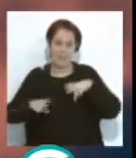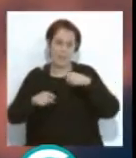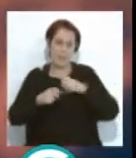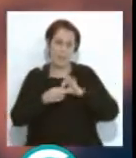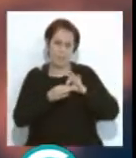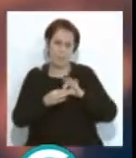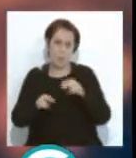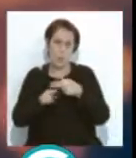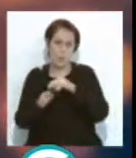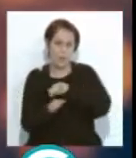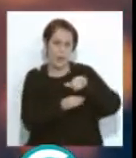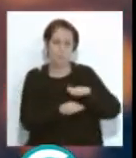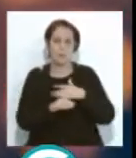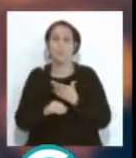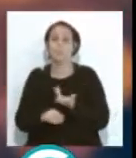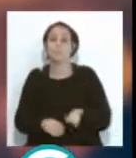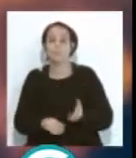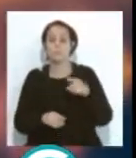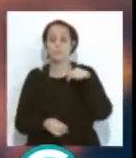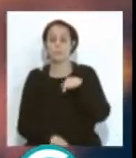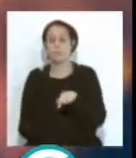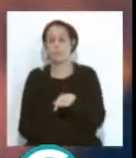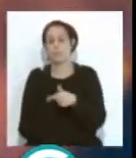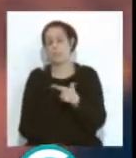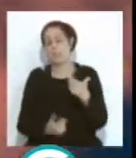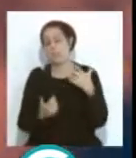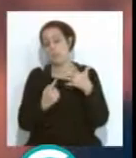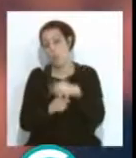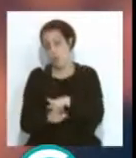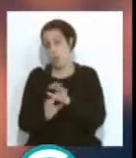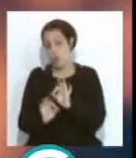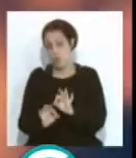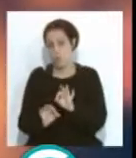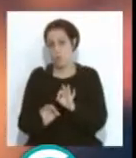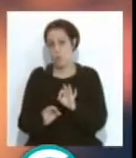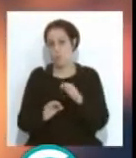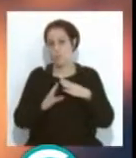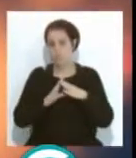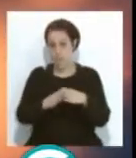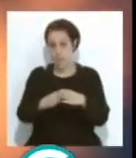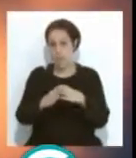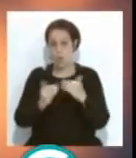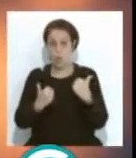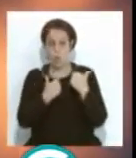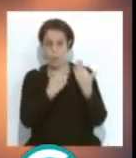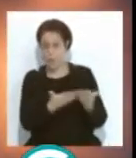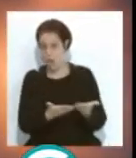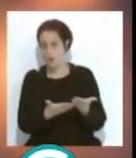pero para esa regeneración también los, en este caso, los patronos, los marineos armadores también reciben